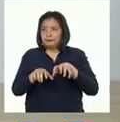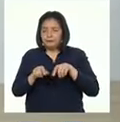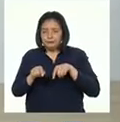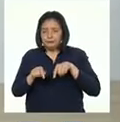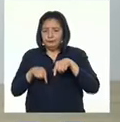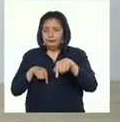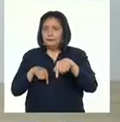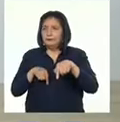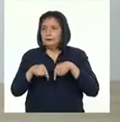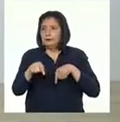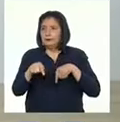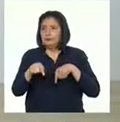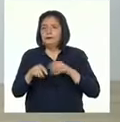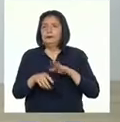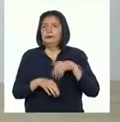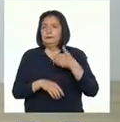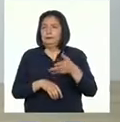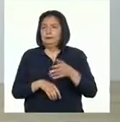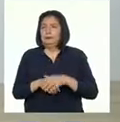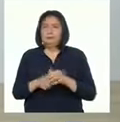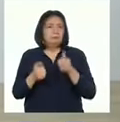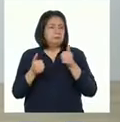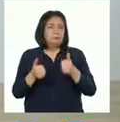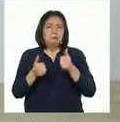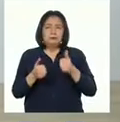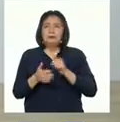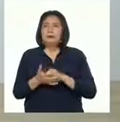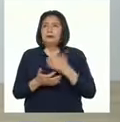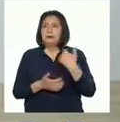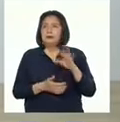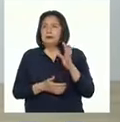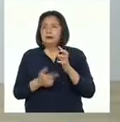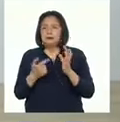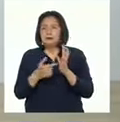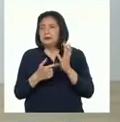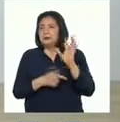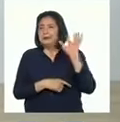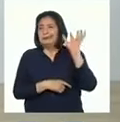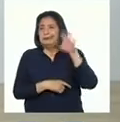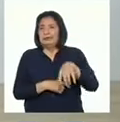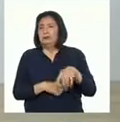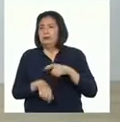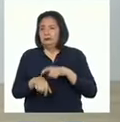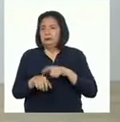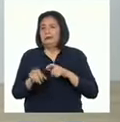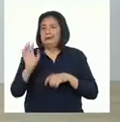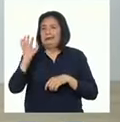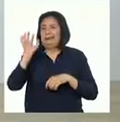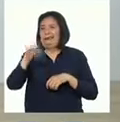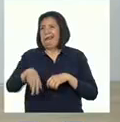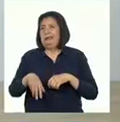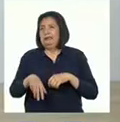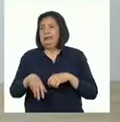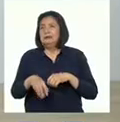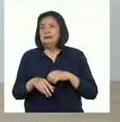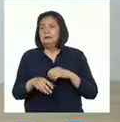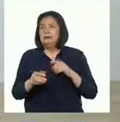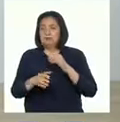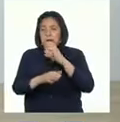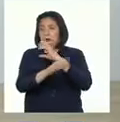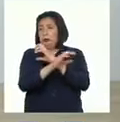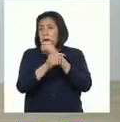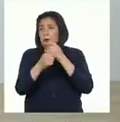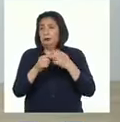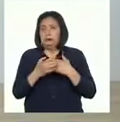Un pie adelante y otro atrás. Luego cambio. Muy bien. Ahora, garrazo derecha. Un garrazo izquierda. Ambos